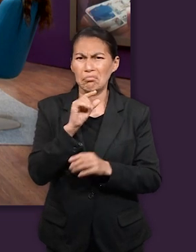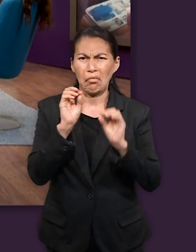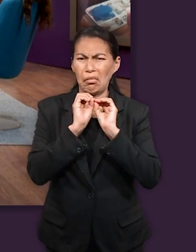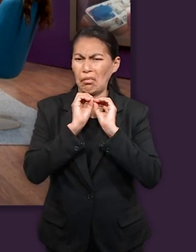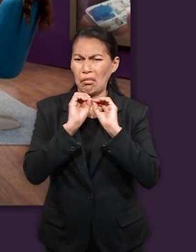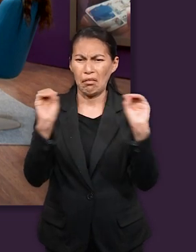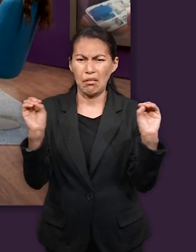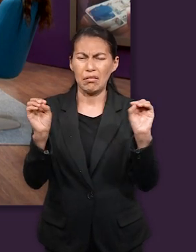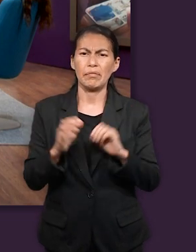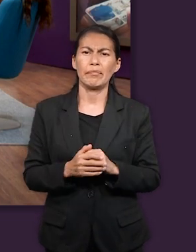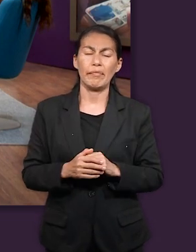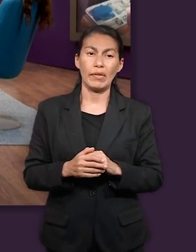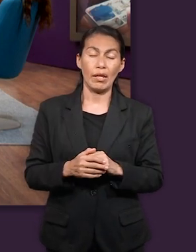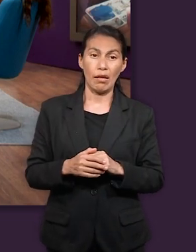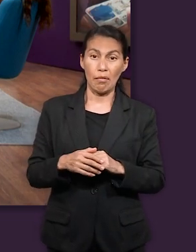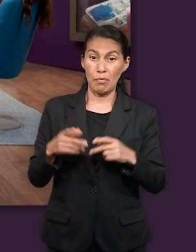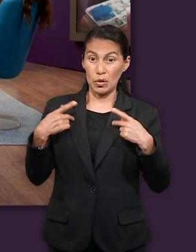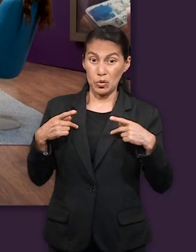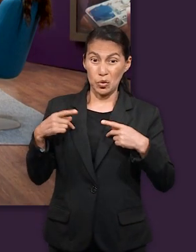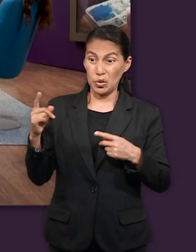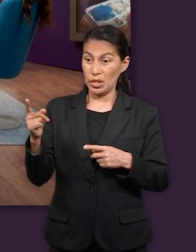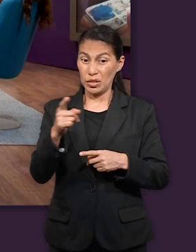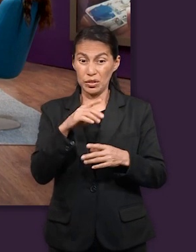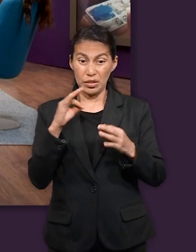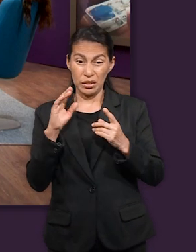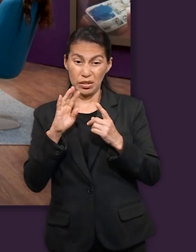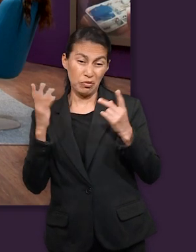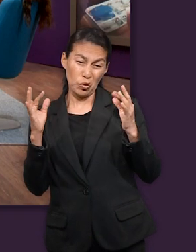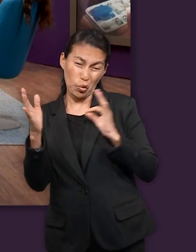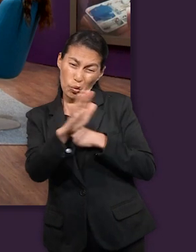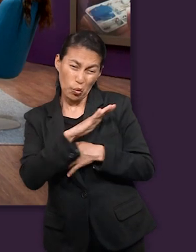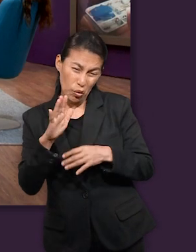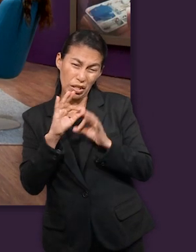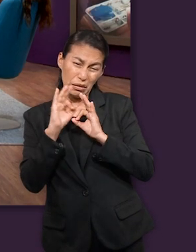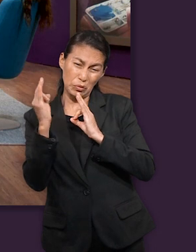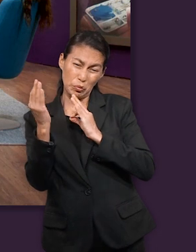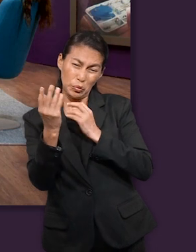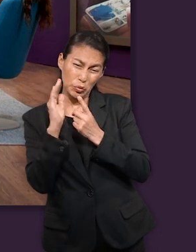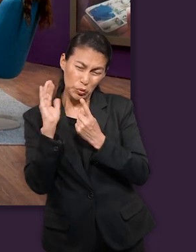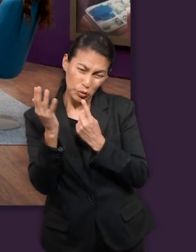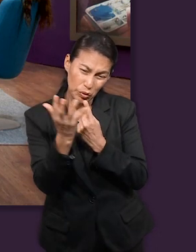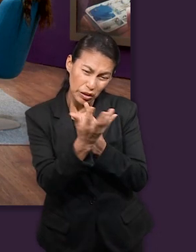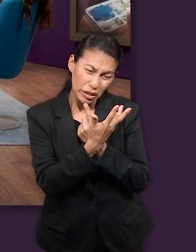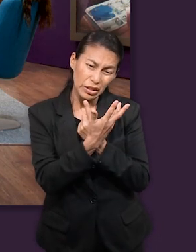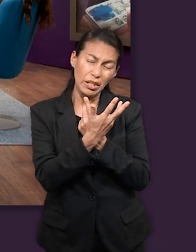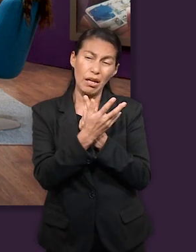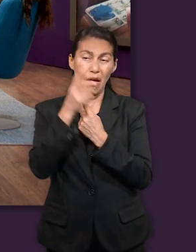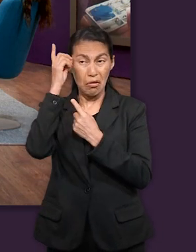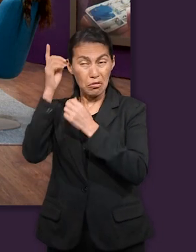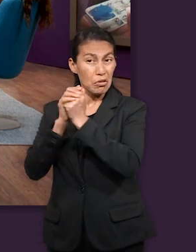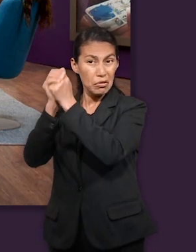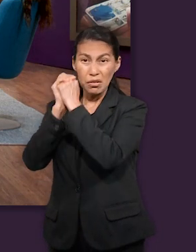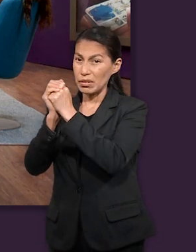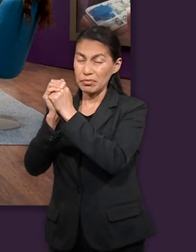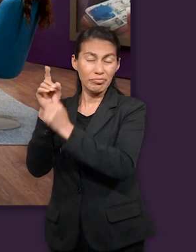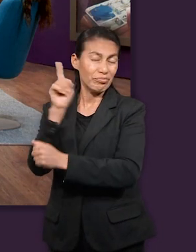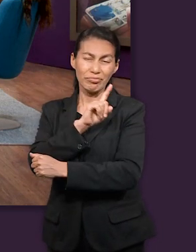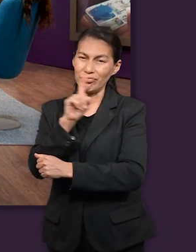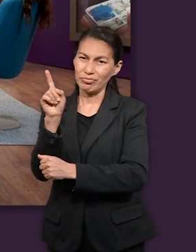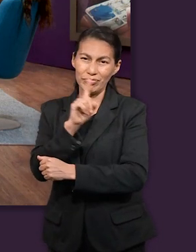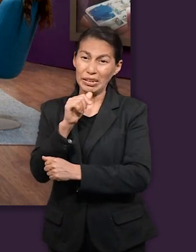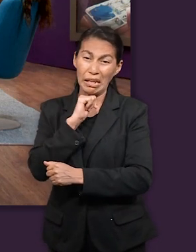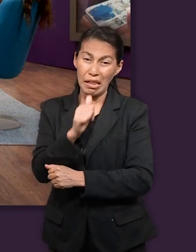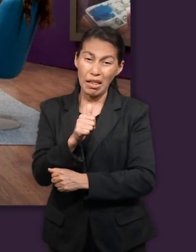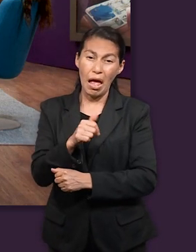él decidió ser fiel a pesar de no tener a personas que creían en Dios o adoraban al Dios